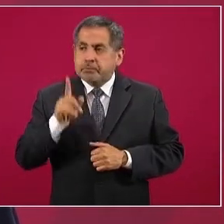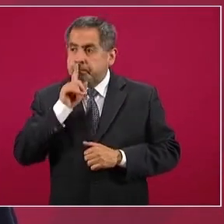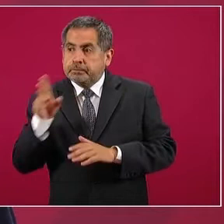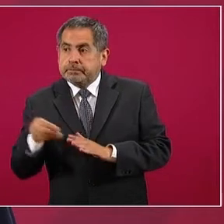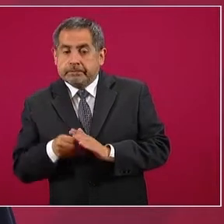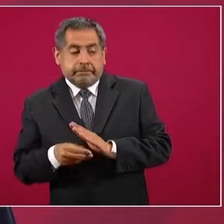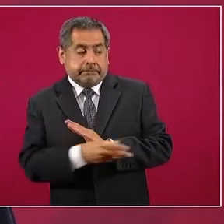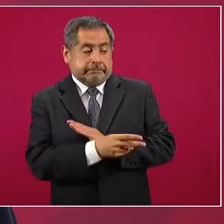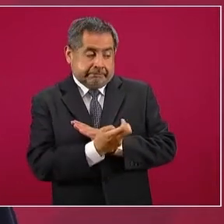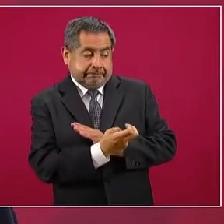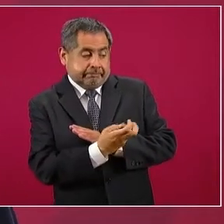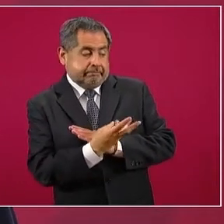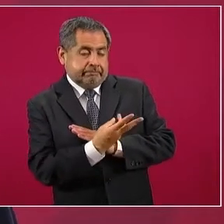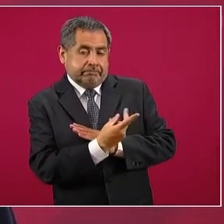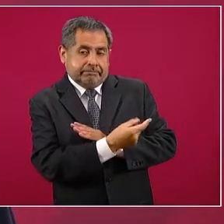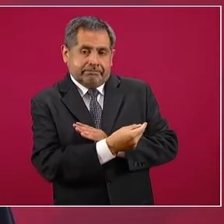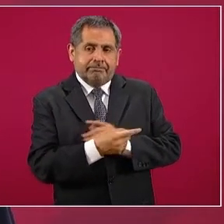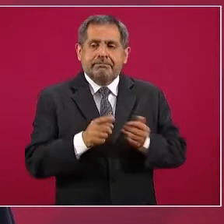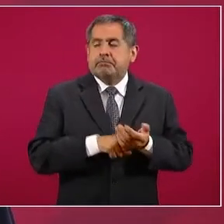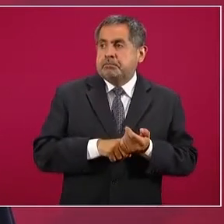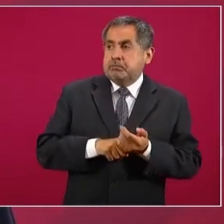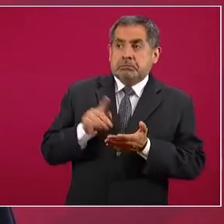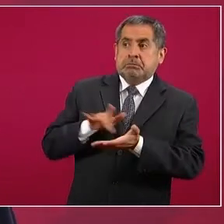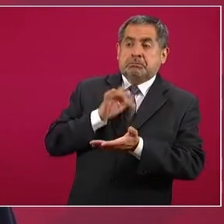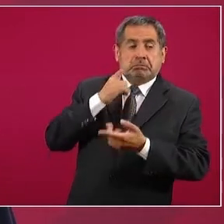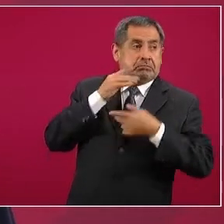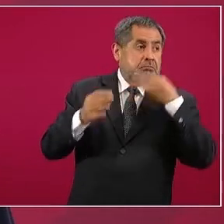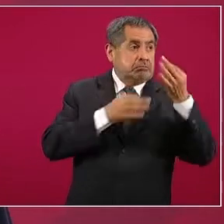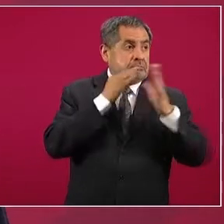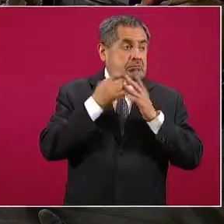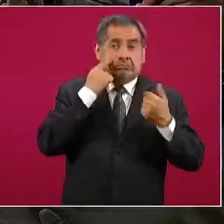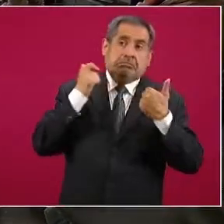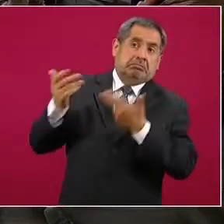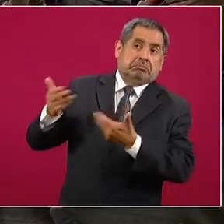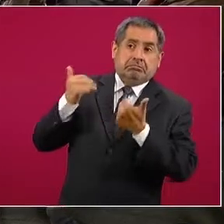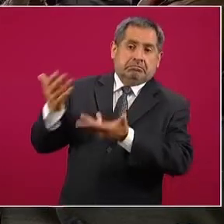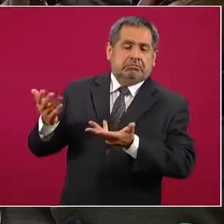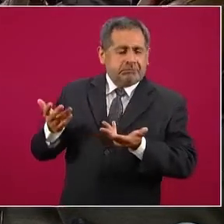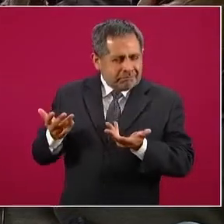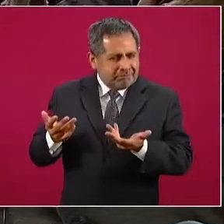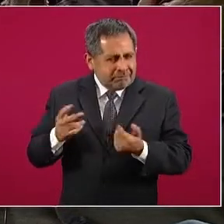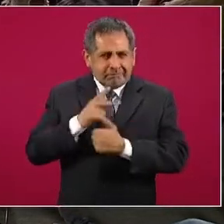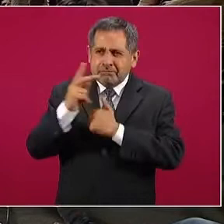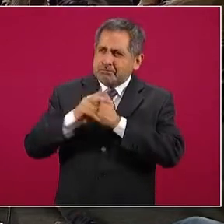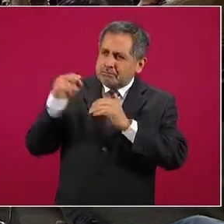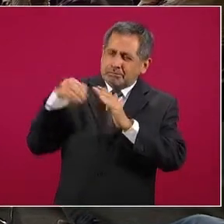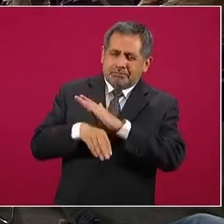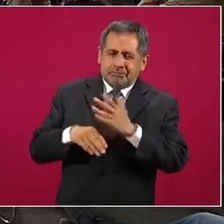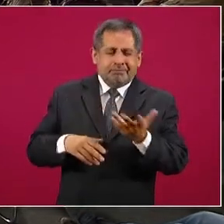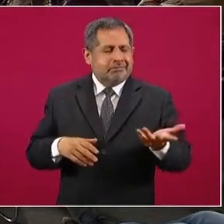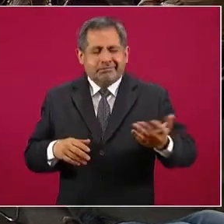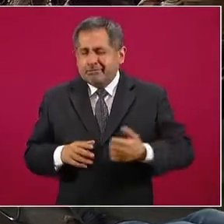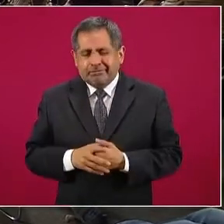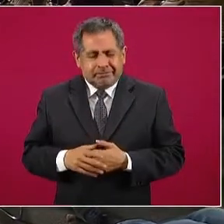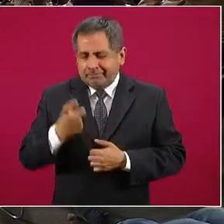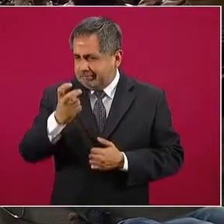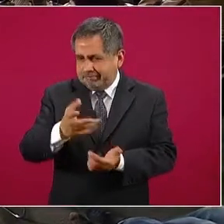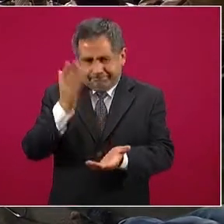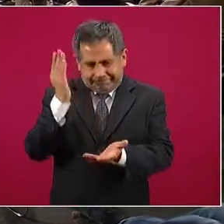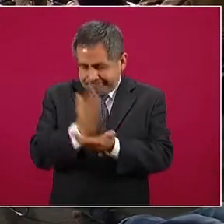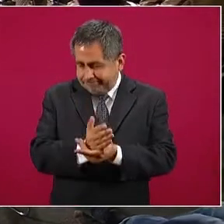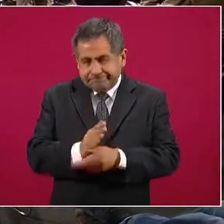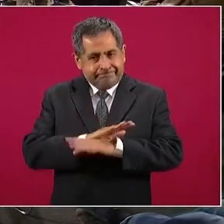al gobierno de México y al país. Entonces, eso se